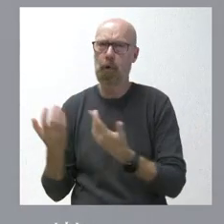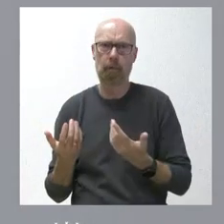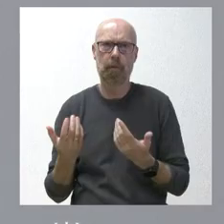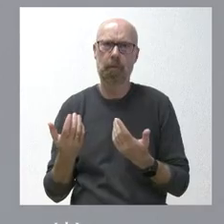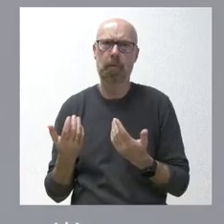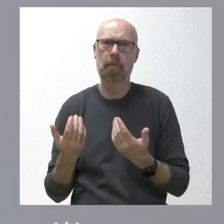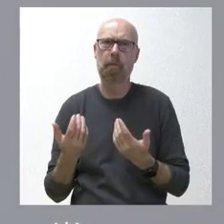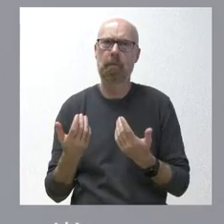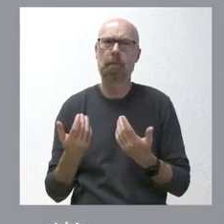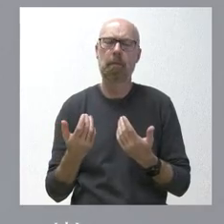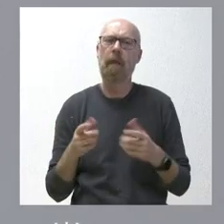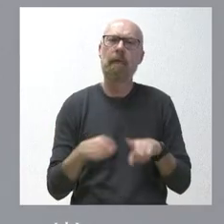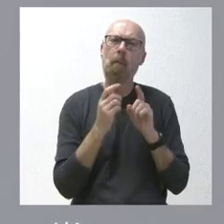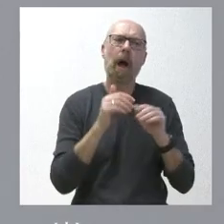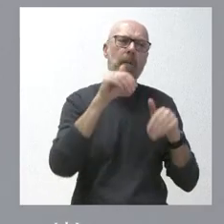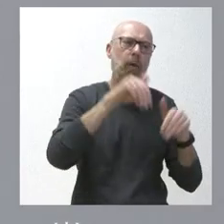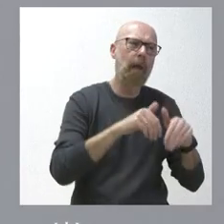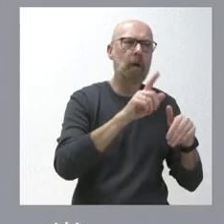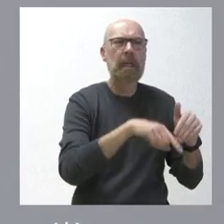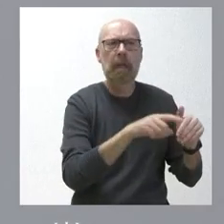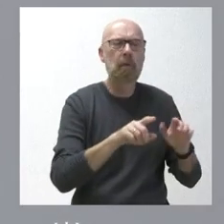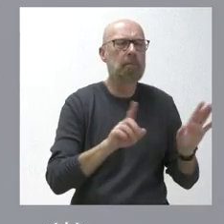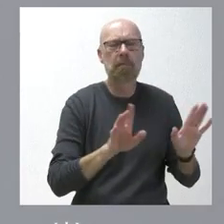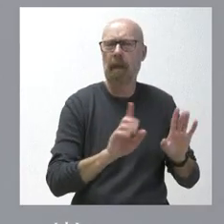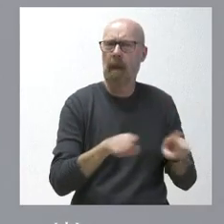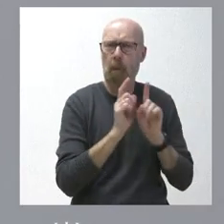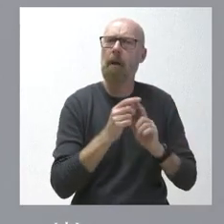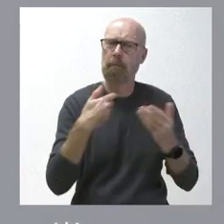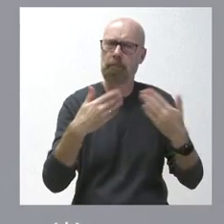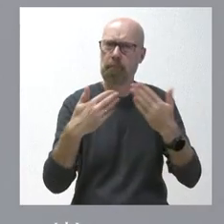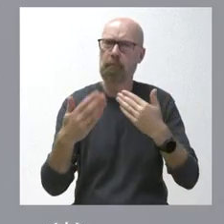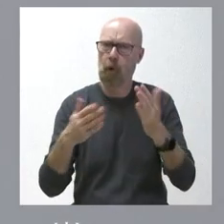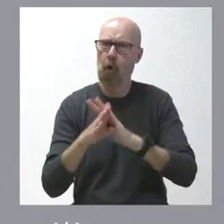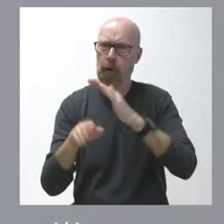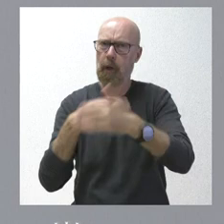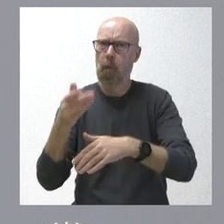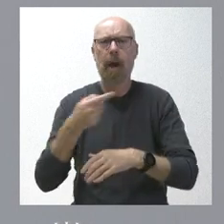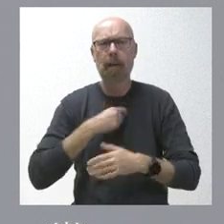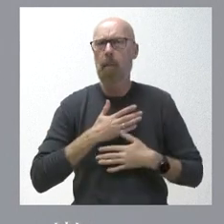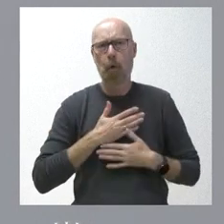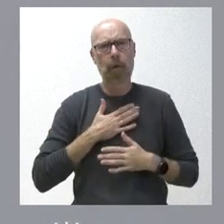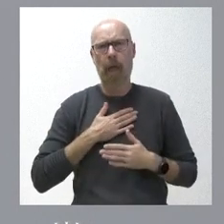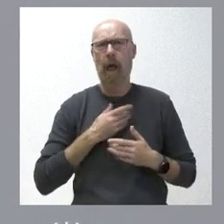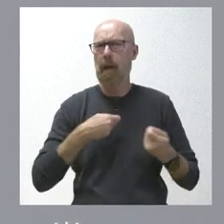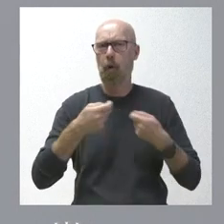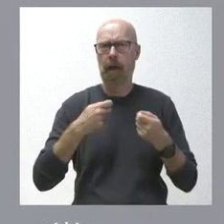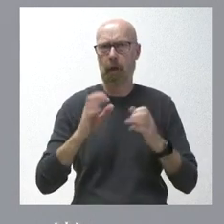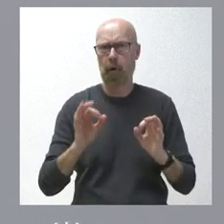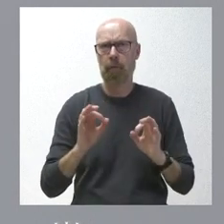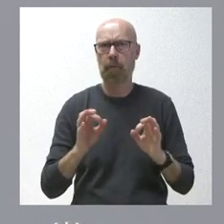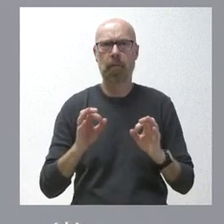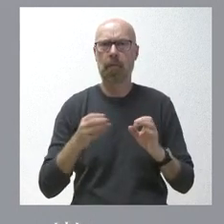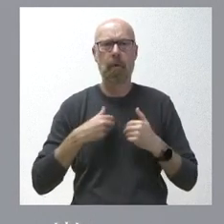día después, pase lo que pase, y por tanto esa es la voluntad con la que nosotros asistimos a todo este proceso de negociación, que es una voluntad de mano